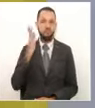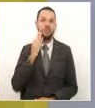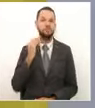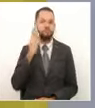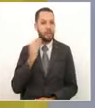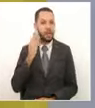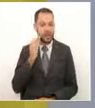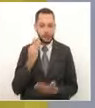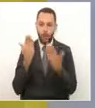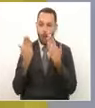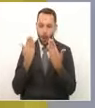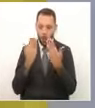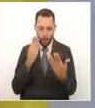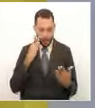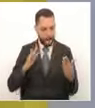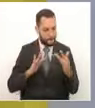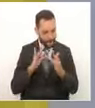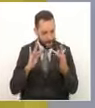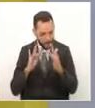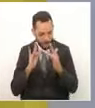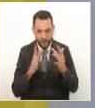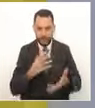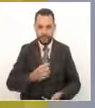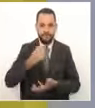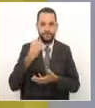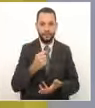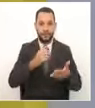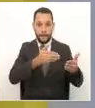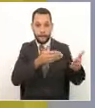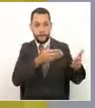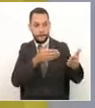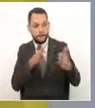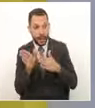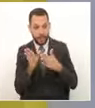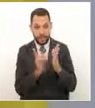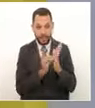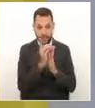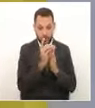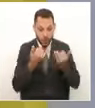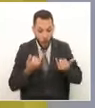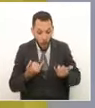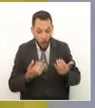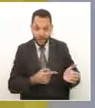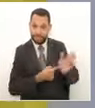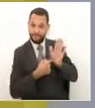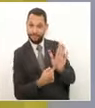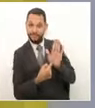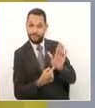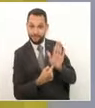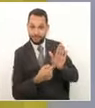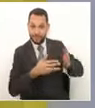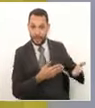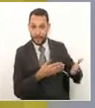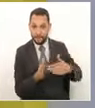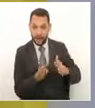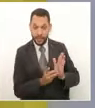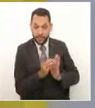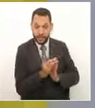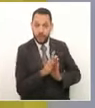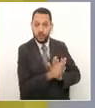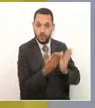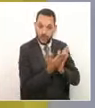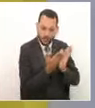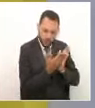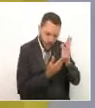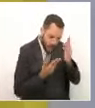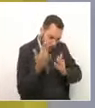gestión se pueden conseguir estos recursos. Este plan de desarrollo que actualmente está estudiando la Honorable Asamblea